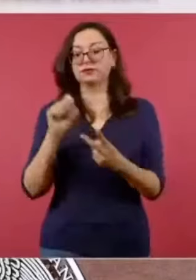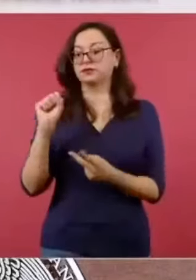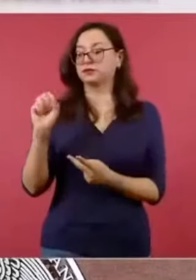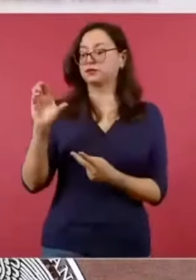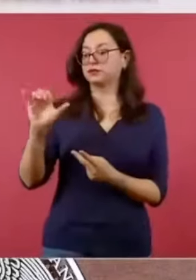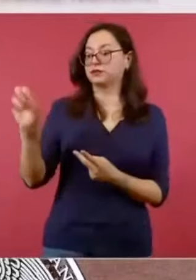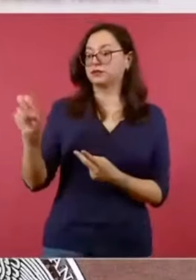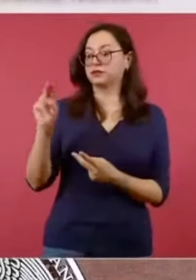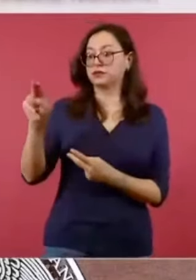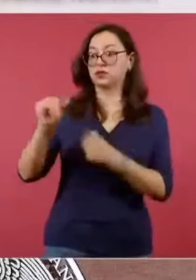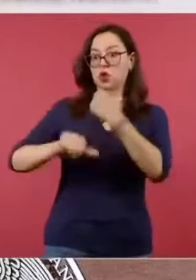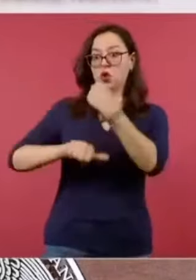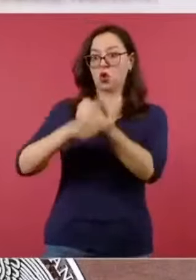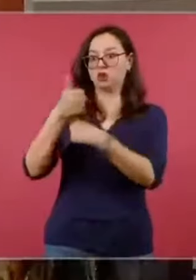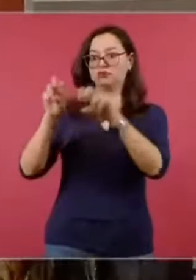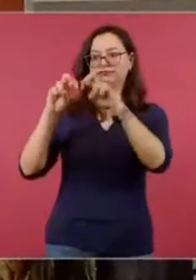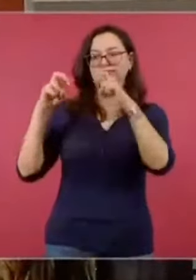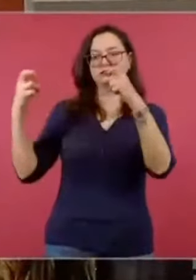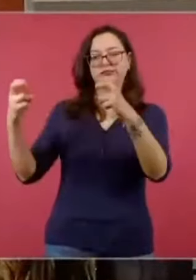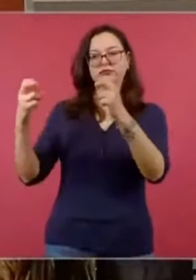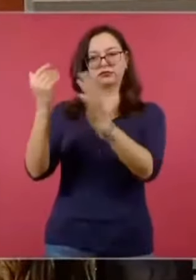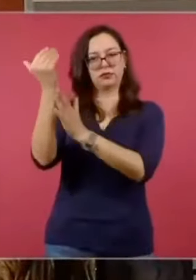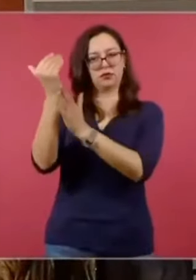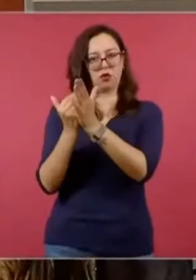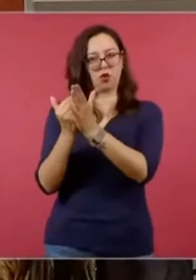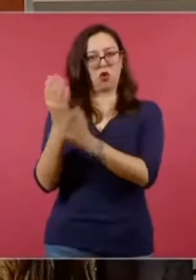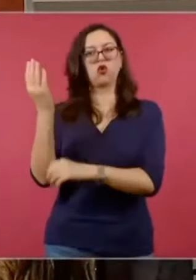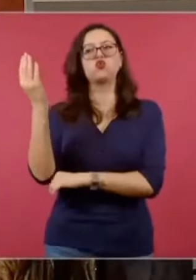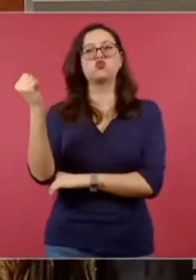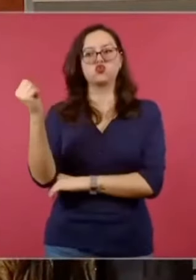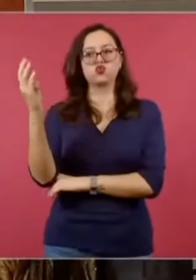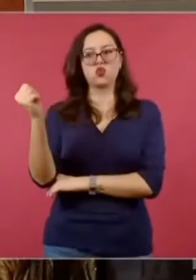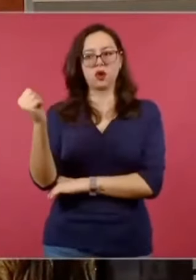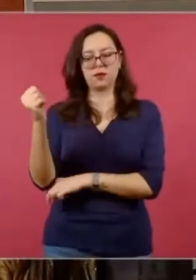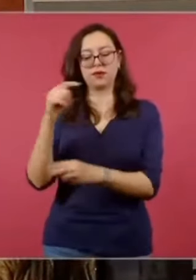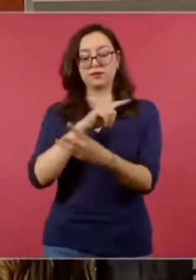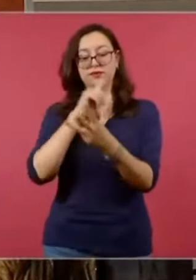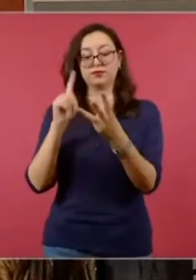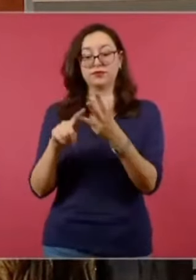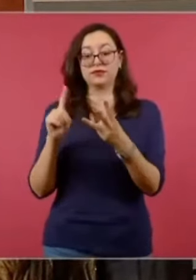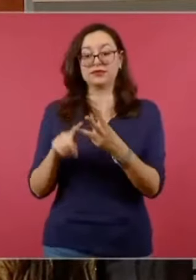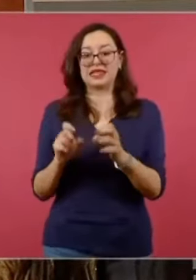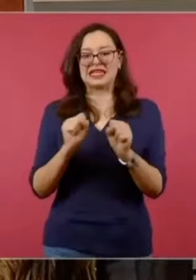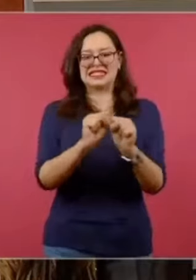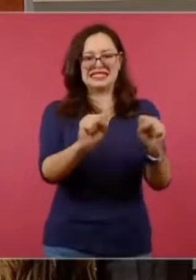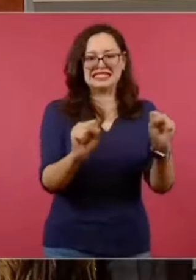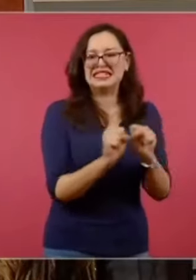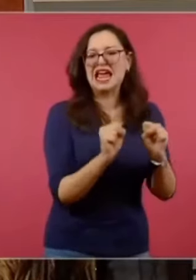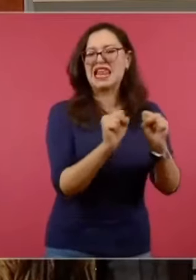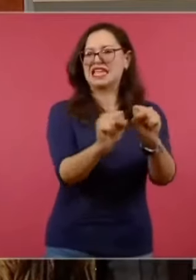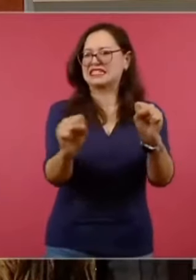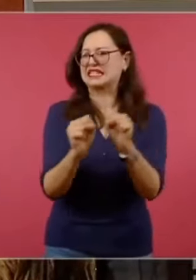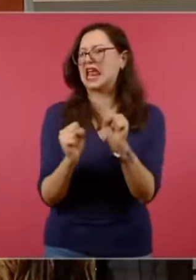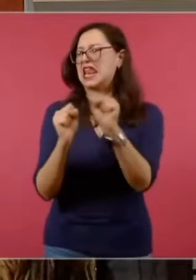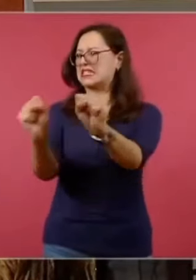Justicia de 11 a 9 ministros y la desaparición de salas. Esto con el propósito de evitar duplicidad de funciones y